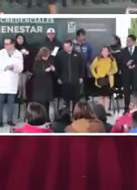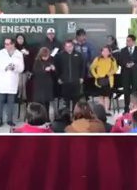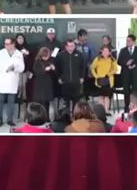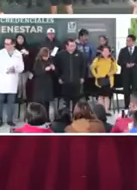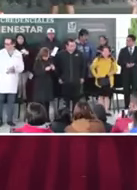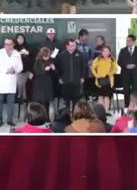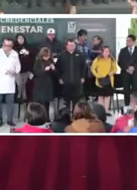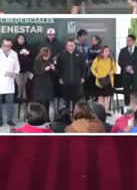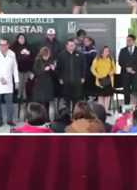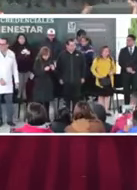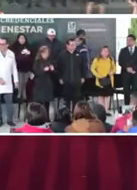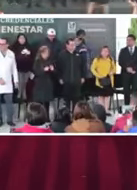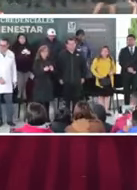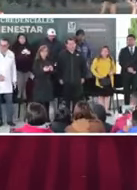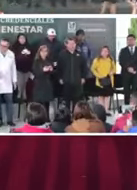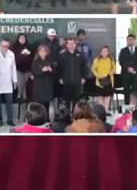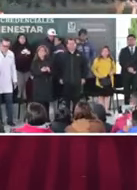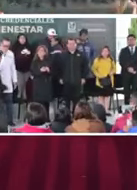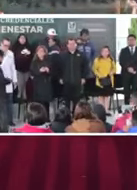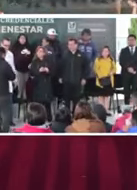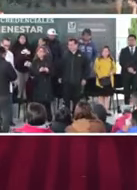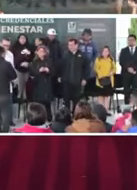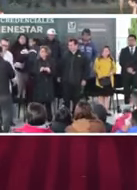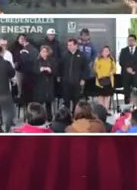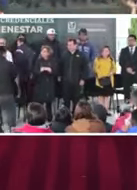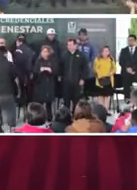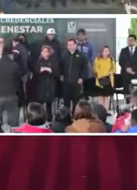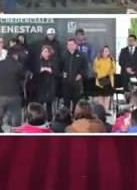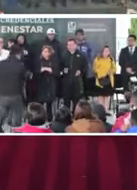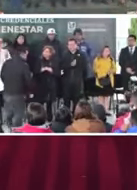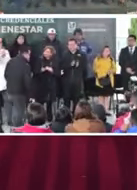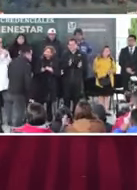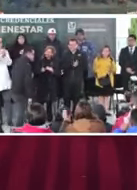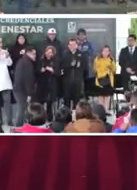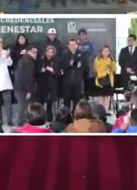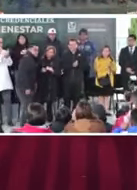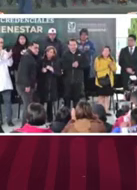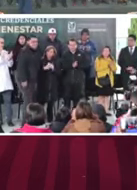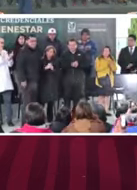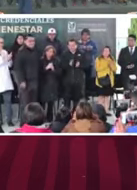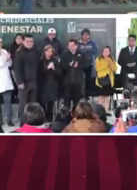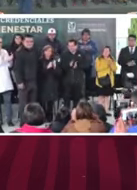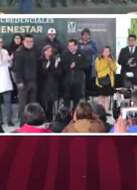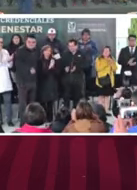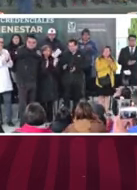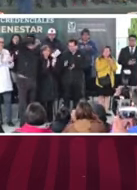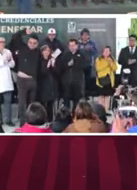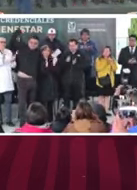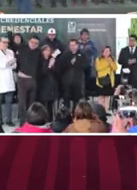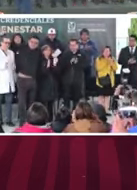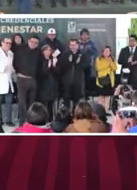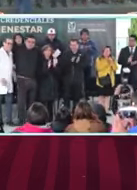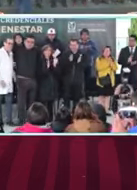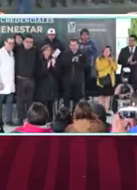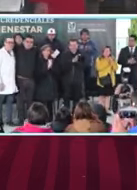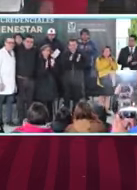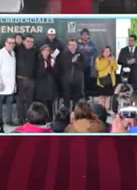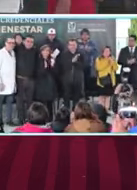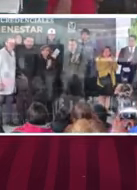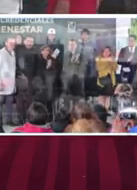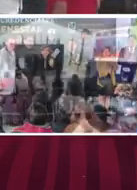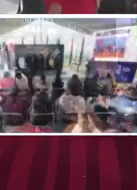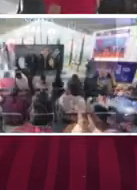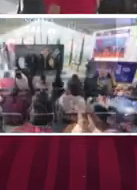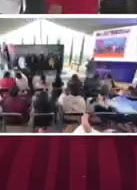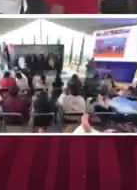Cuellar Cisneros, en Tlaxcala está haciendo entrega de las credenciales. El gobernador Cuitláhuac García, en Veracruz, y el gobernador David